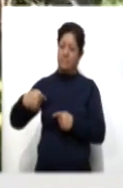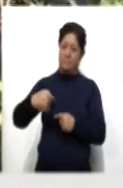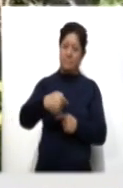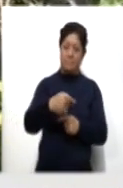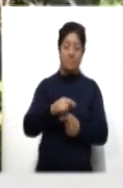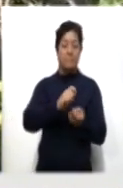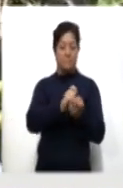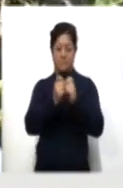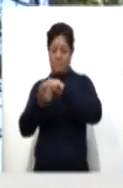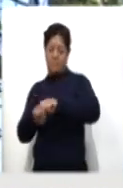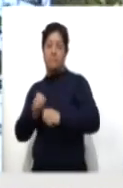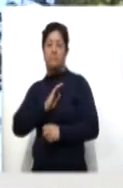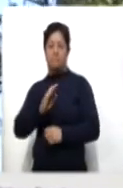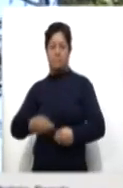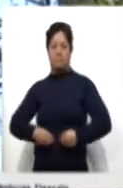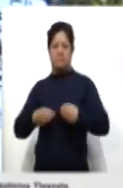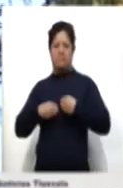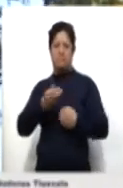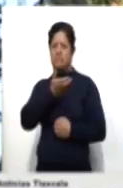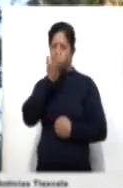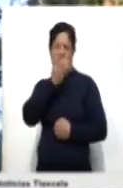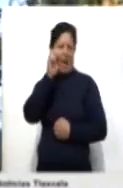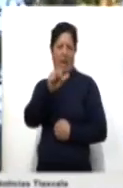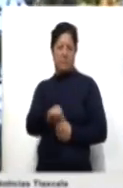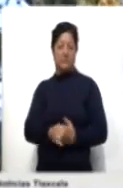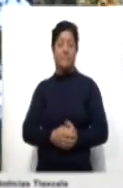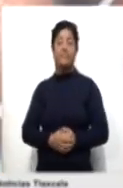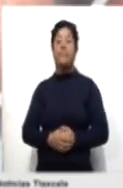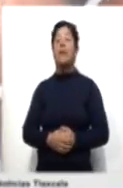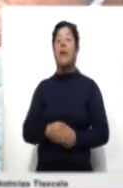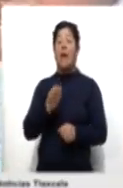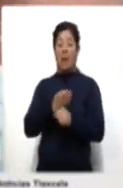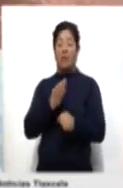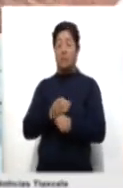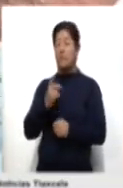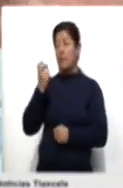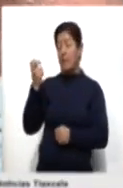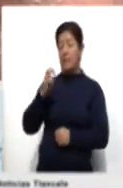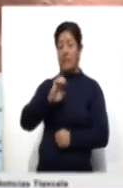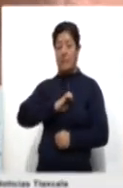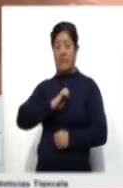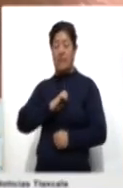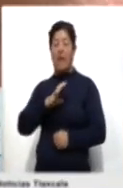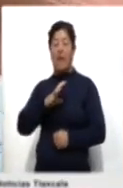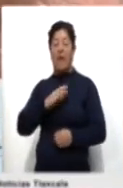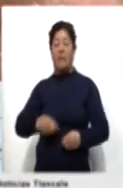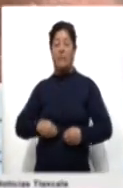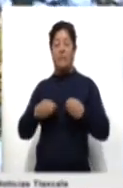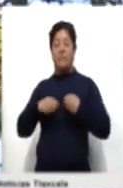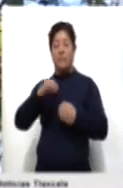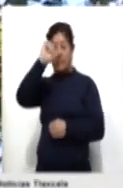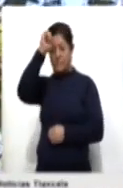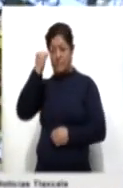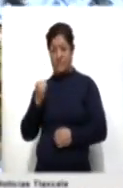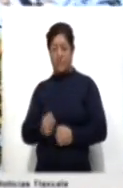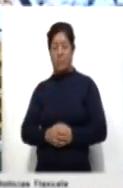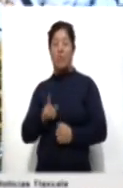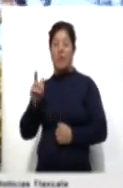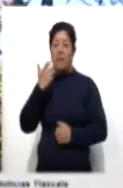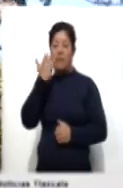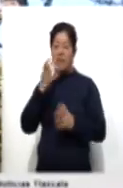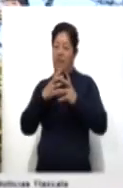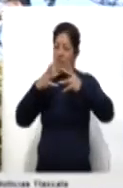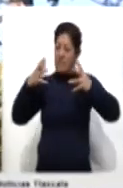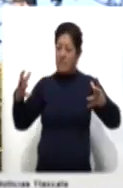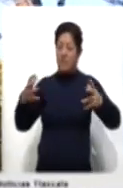se puede convertir en un estilo de vida. Actualmente el entrenador tlaxcalteca se encuentra radicando en Mazatlán, Sinaloa, donde espera seguir